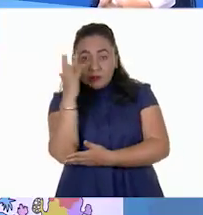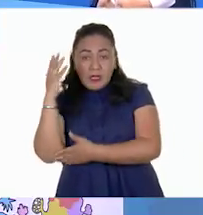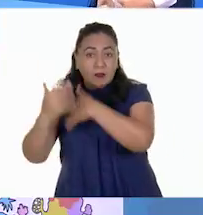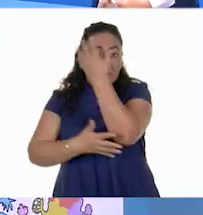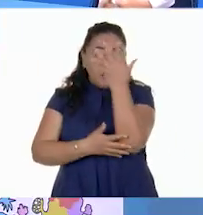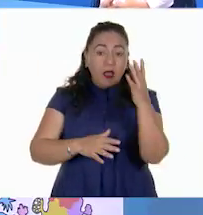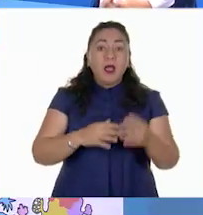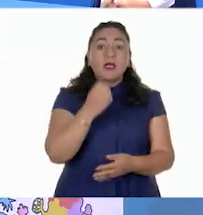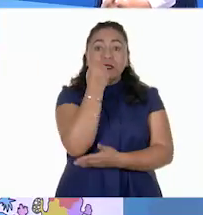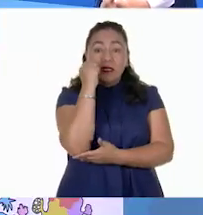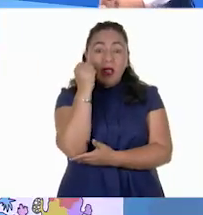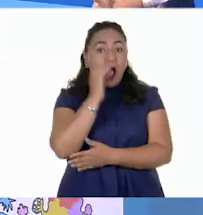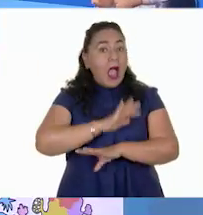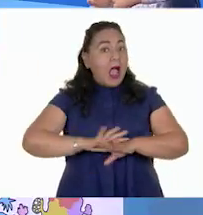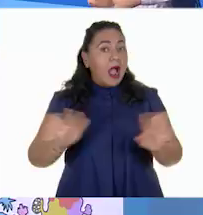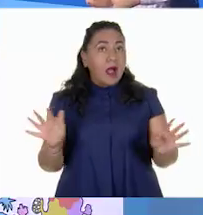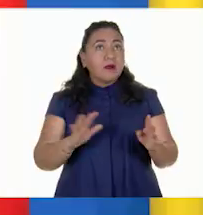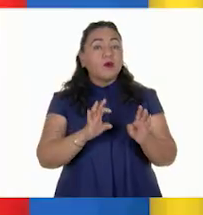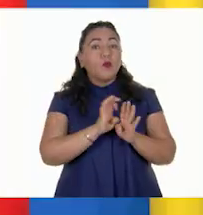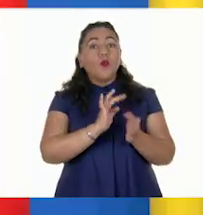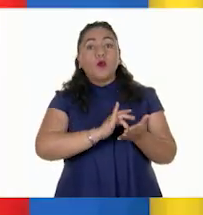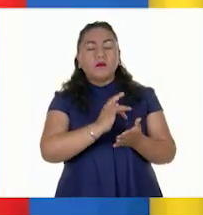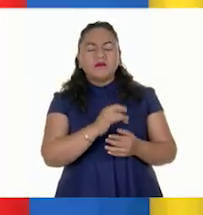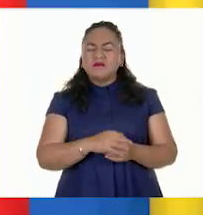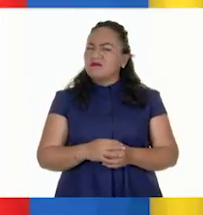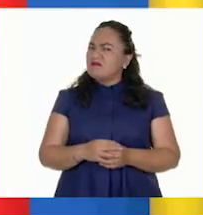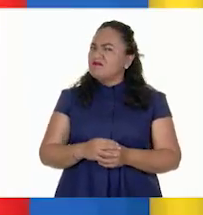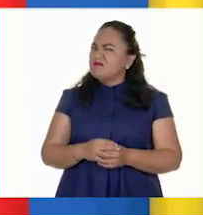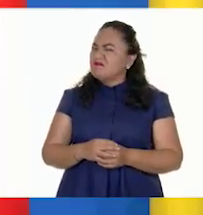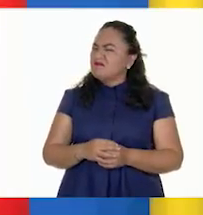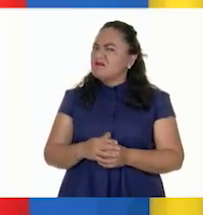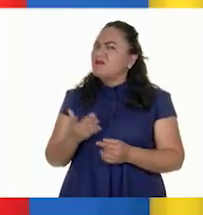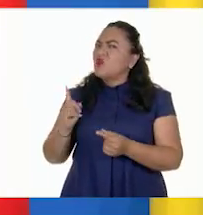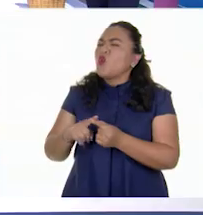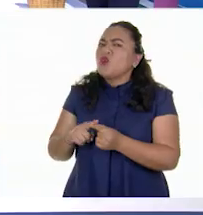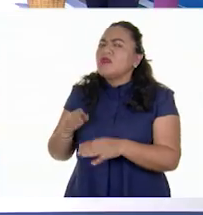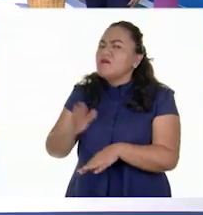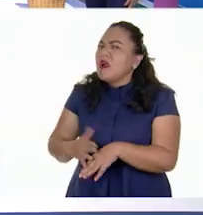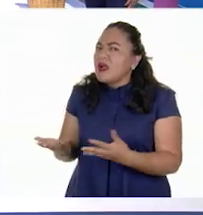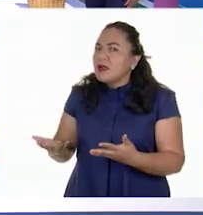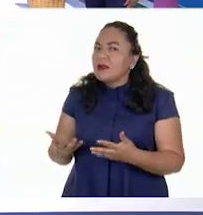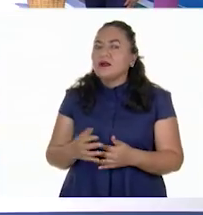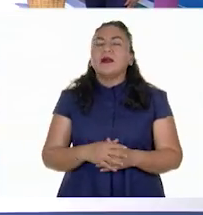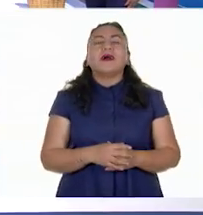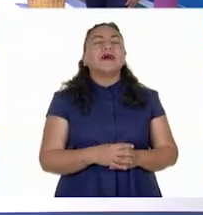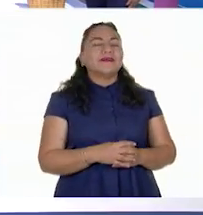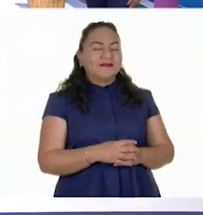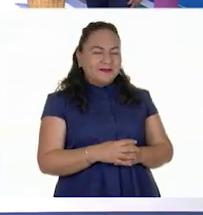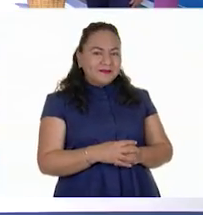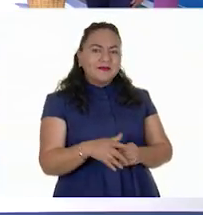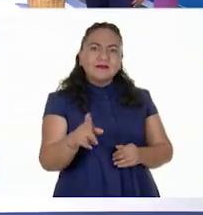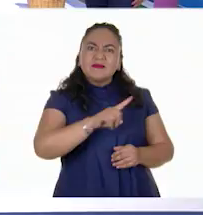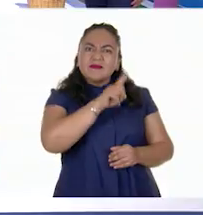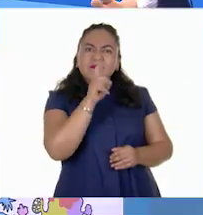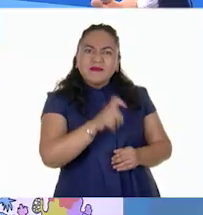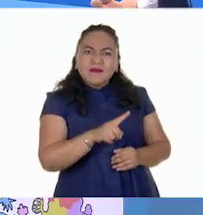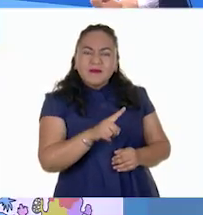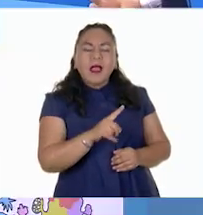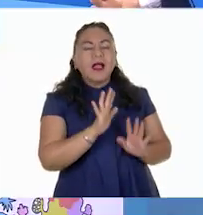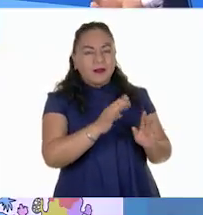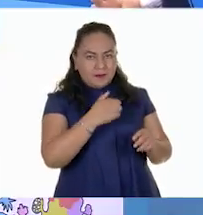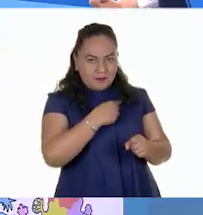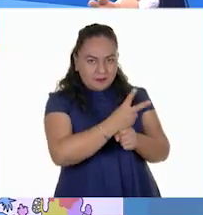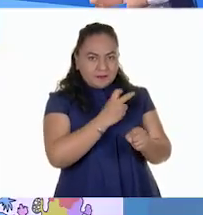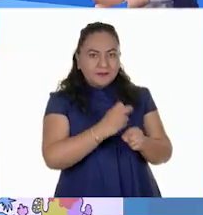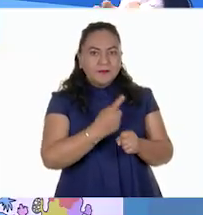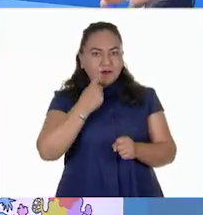selvas se obtienen los recursos forestales. Entonces, ¿de dónde más? Para despejar esta pregunta, les